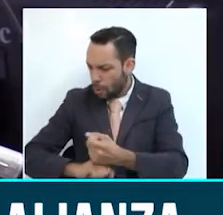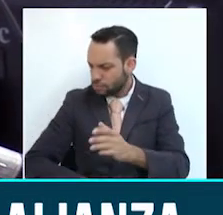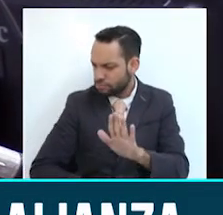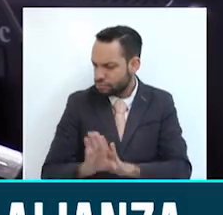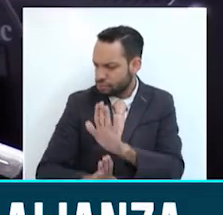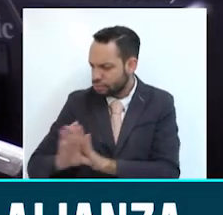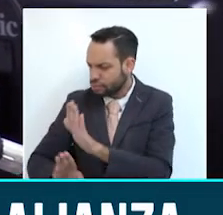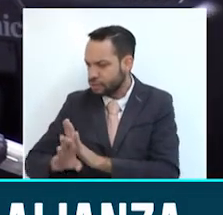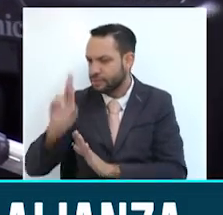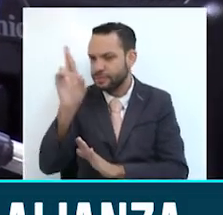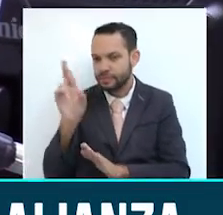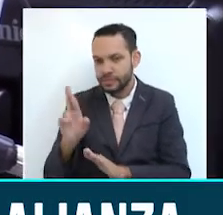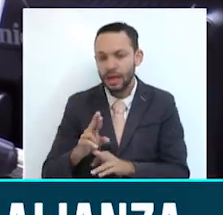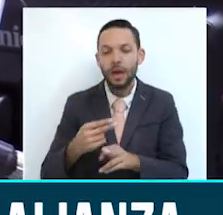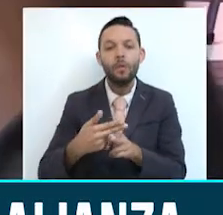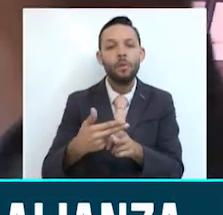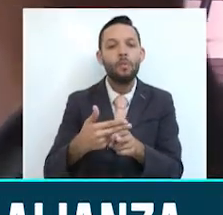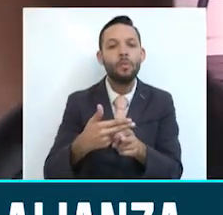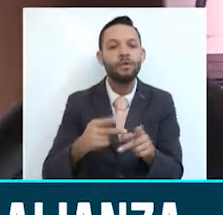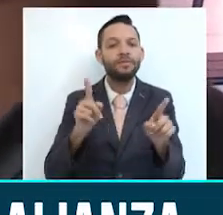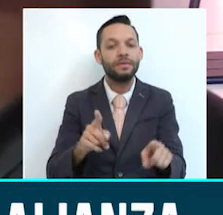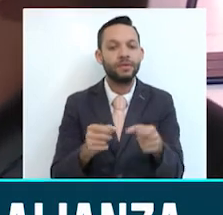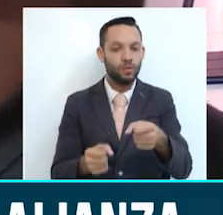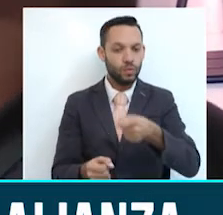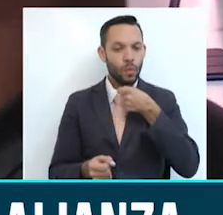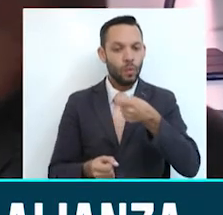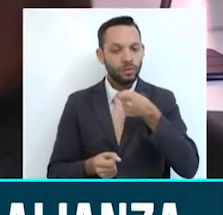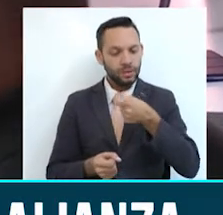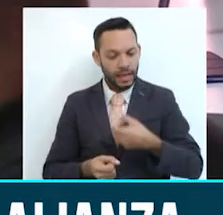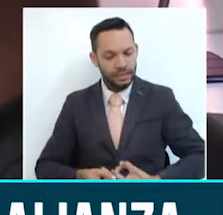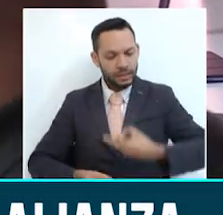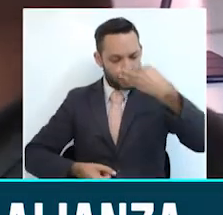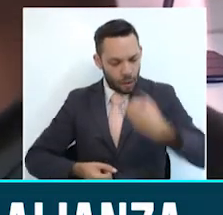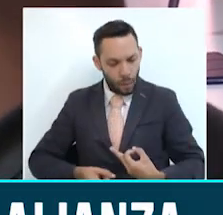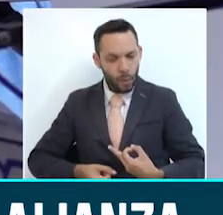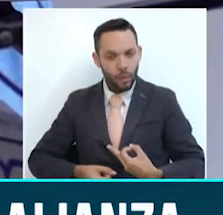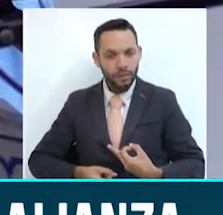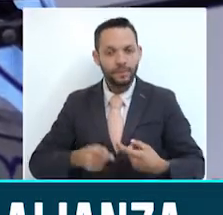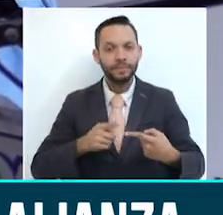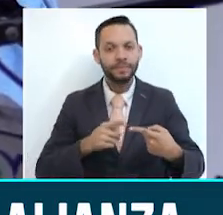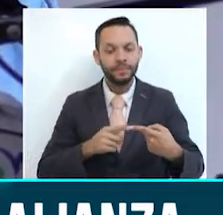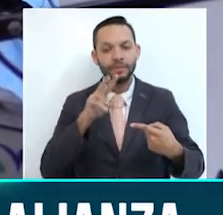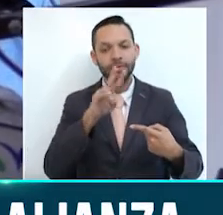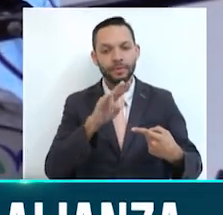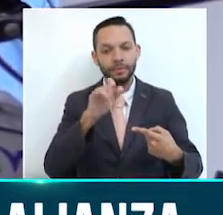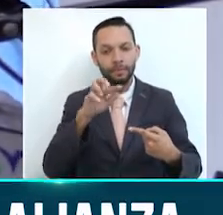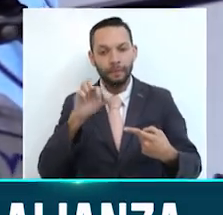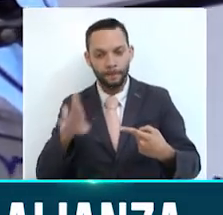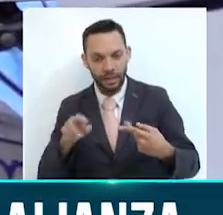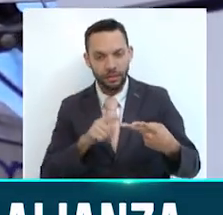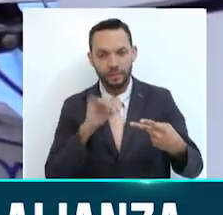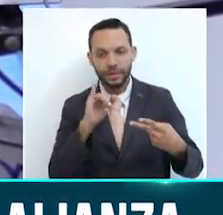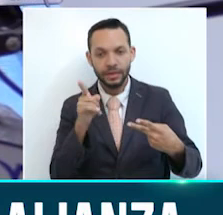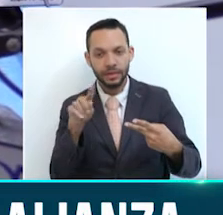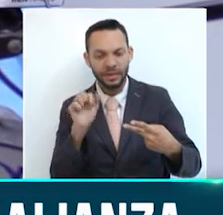tiempo, el candidato anunció que en los próximos días se conocerán noticias, donde se determinaría entre Tamayo e Israel Londoño, quien continuará